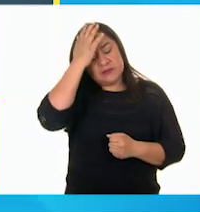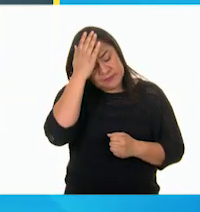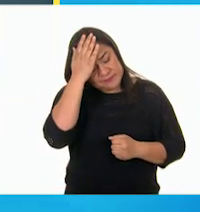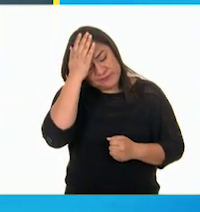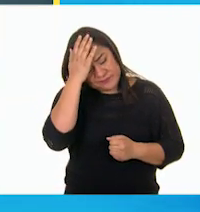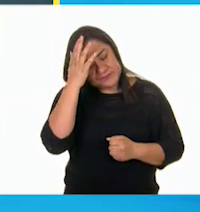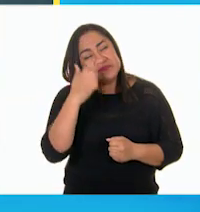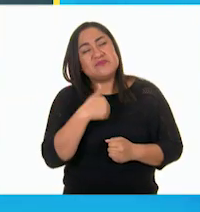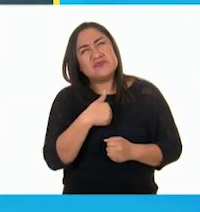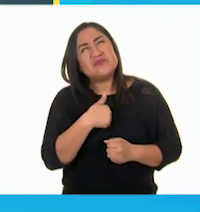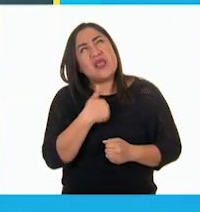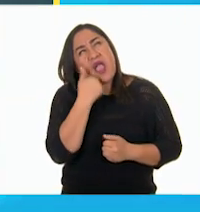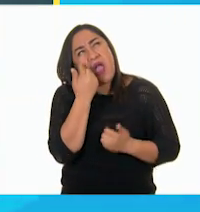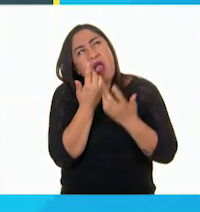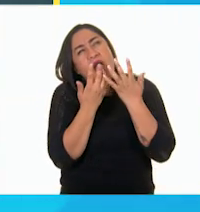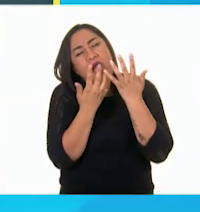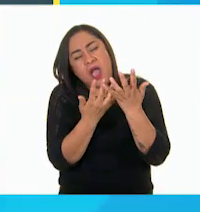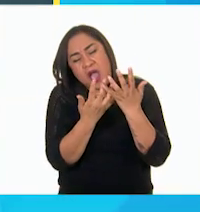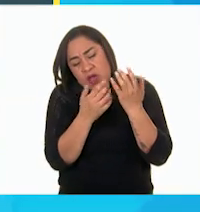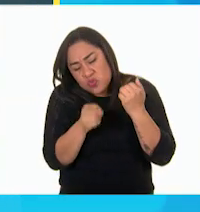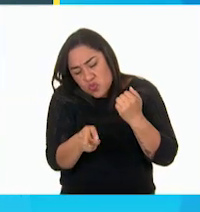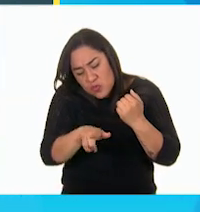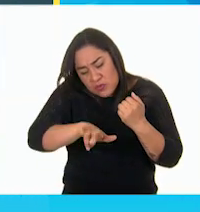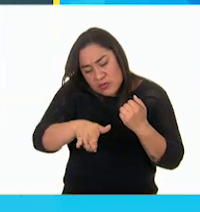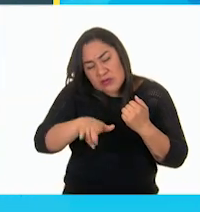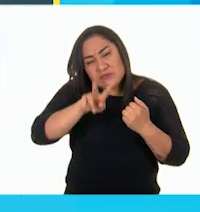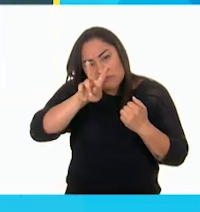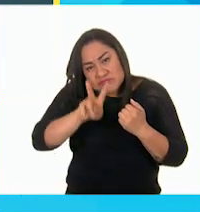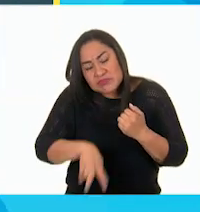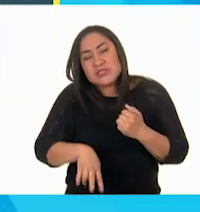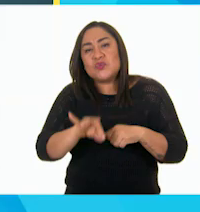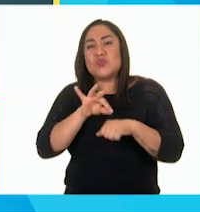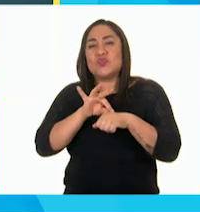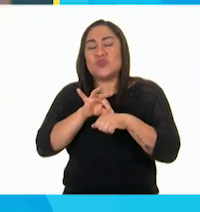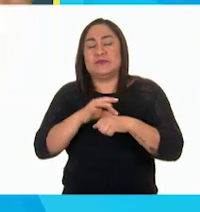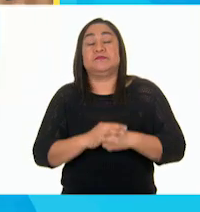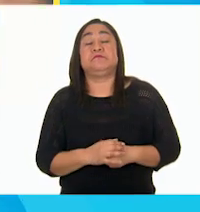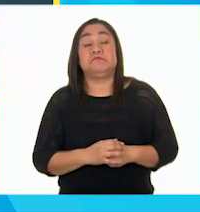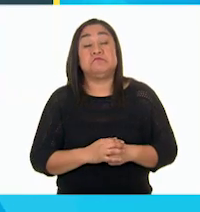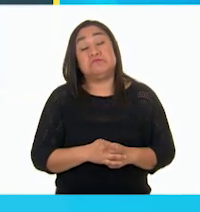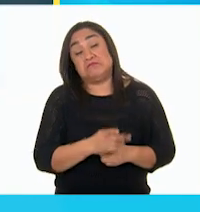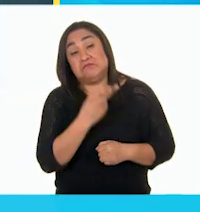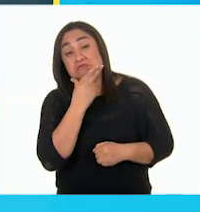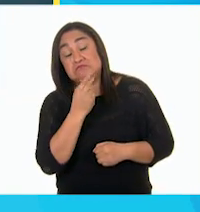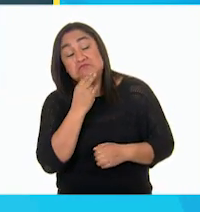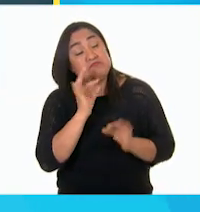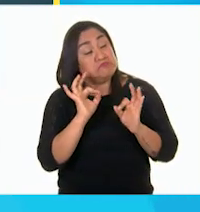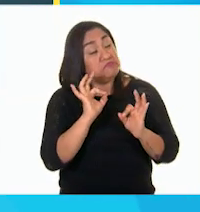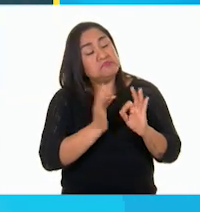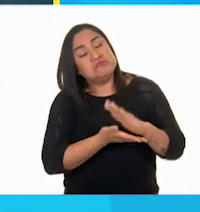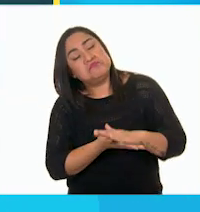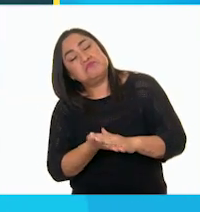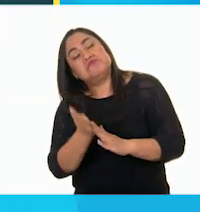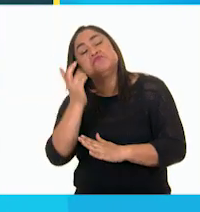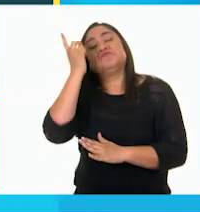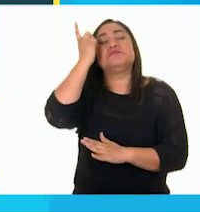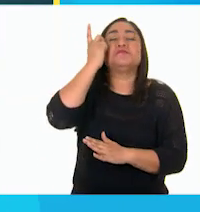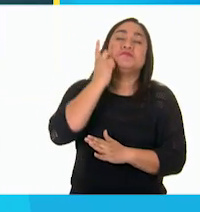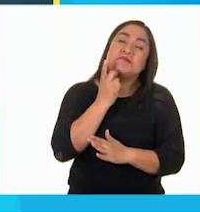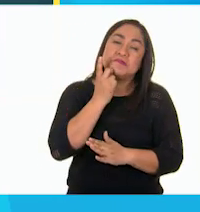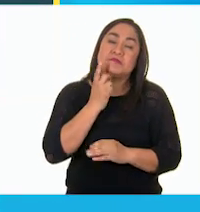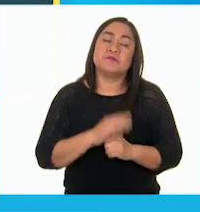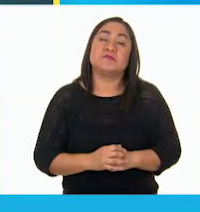me gustaría que fueras de verdad! El hombre se fue a dormir, sin contar